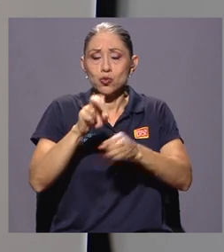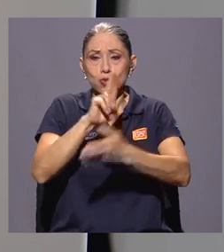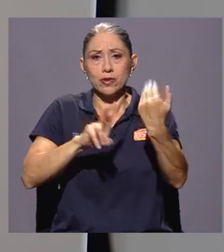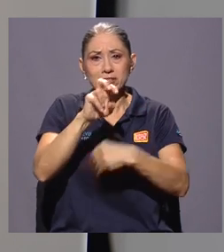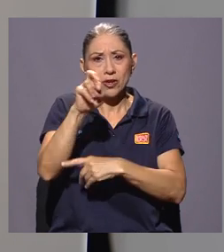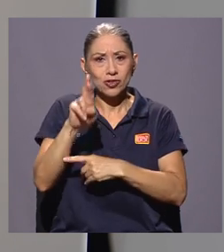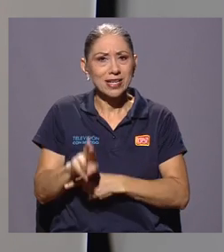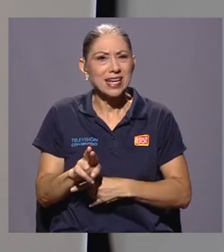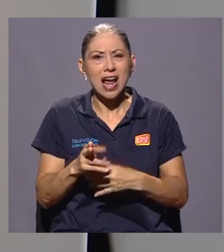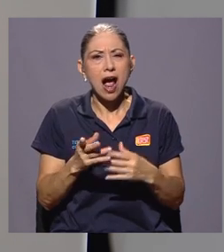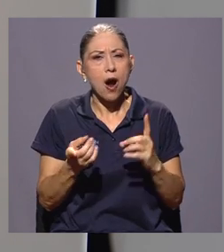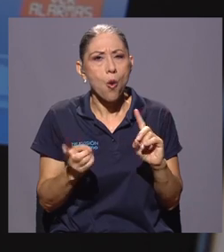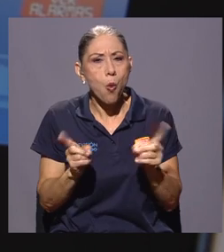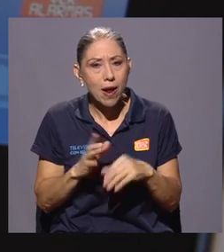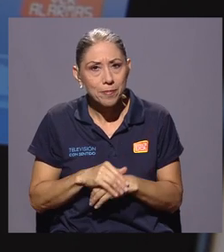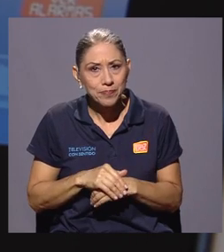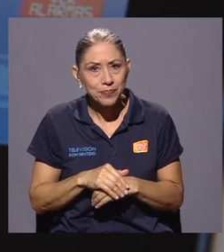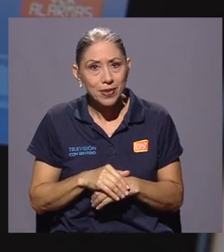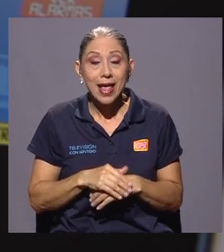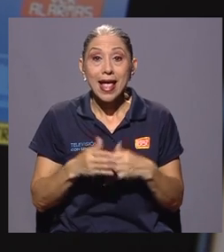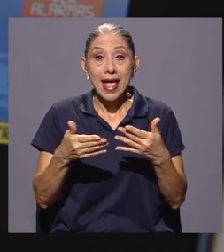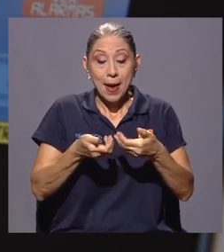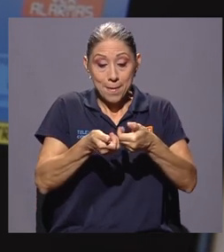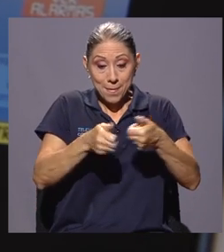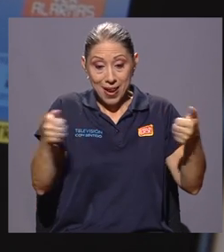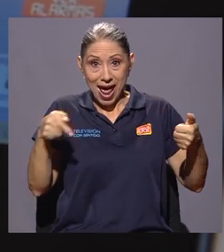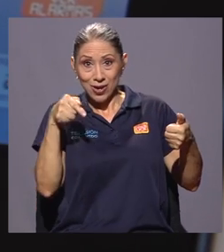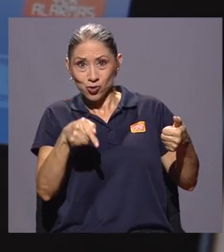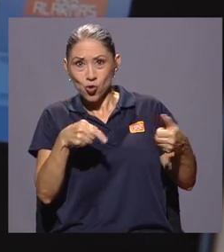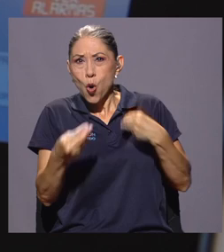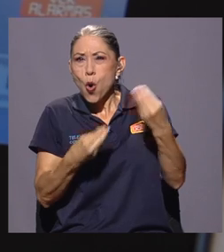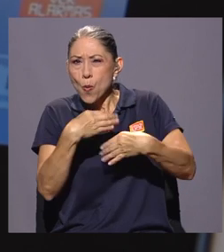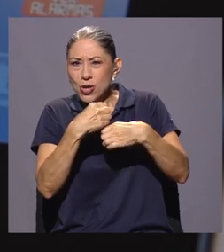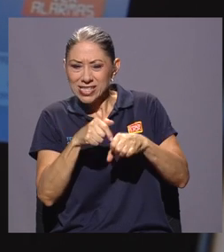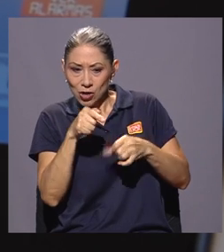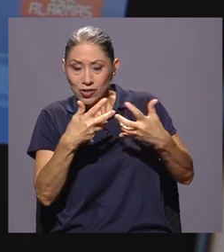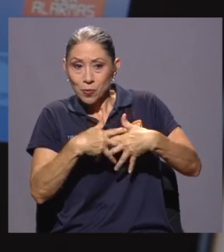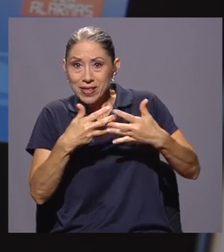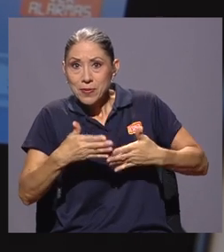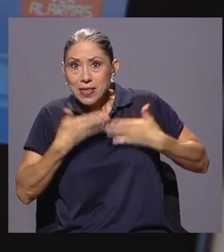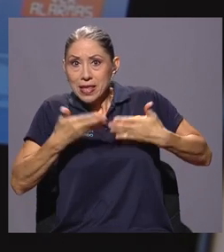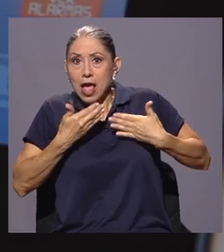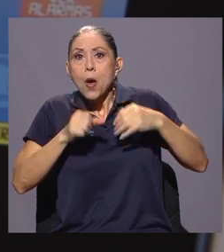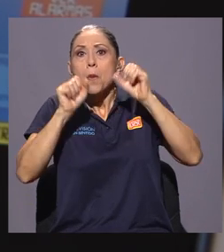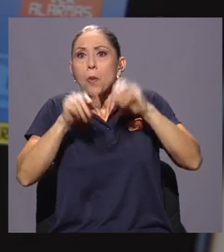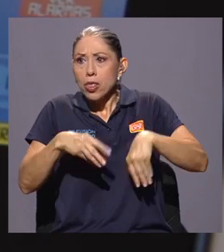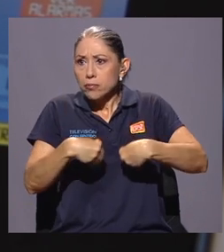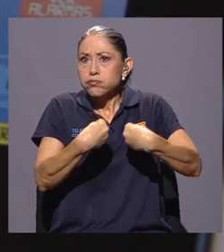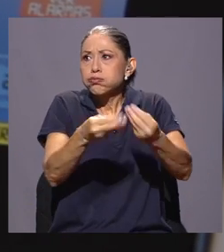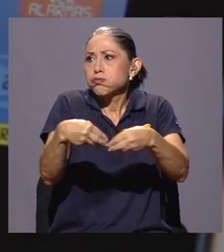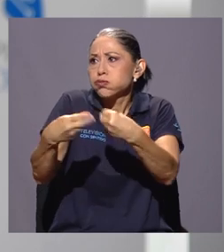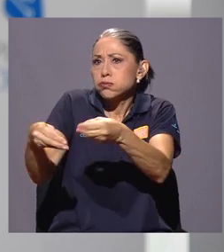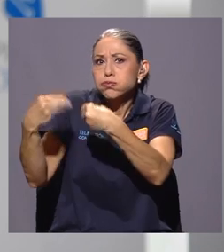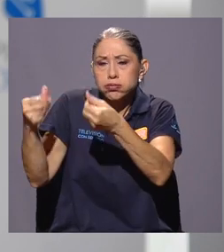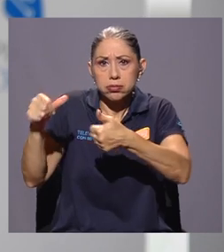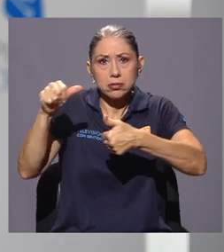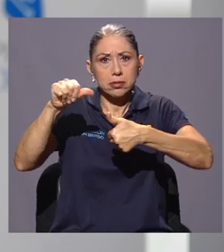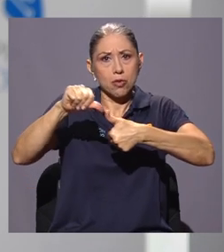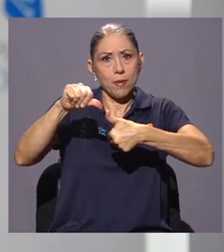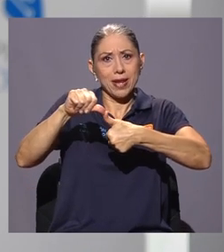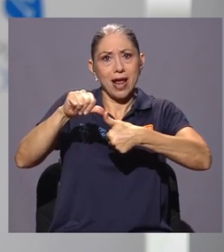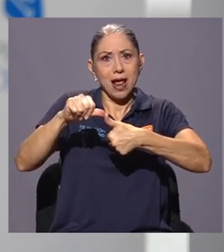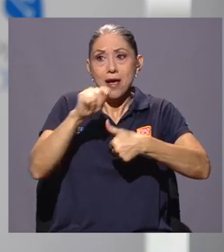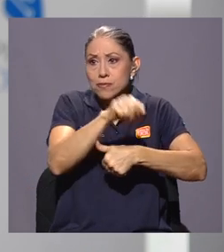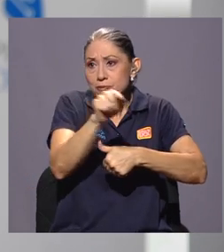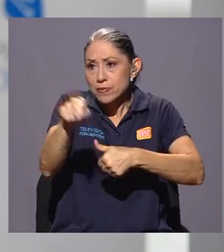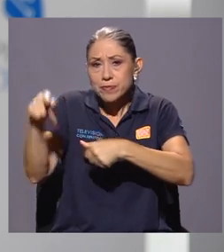Universidad de Costa Rica es liberar los planos de estos ventiladores mecánicos a la región centroamericana para que los países